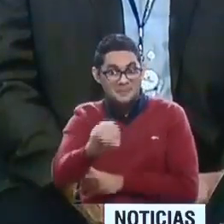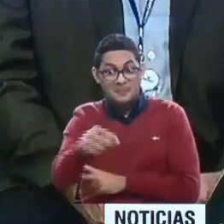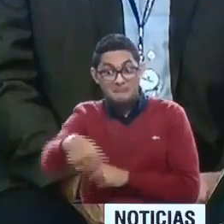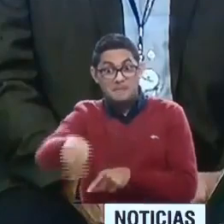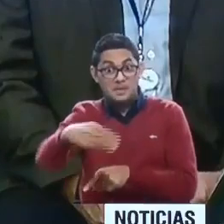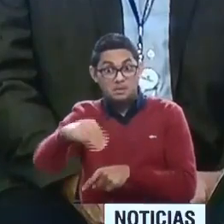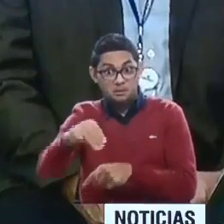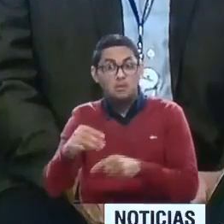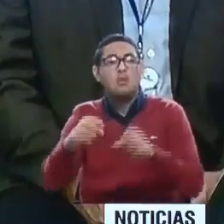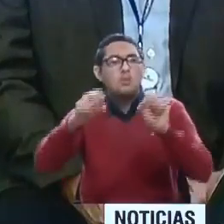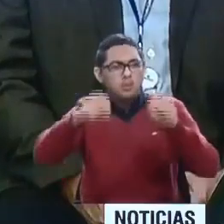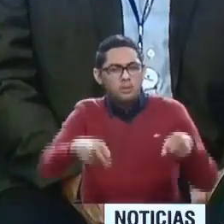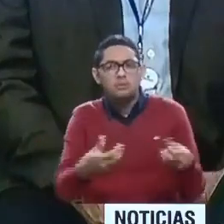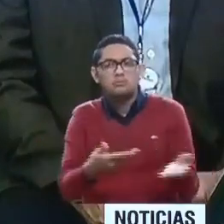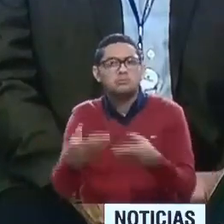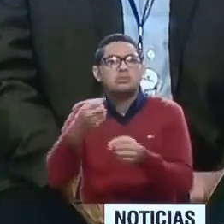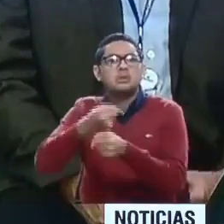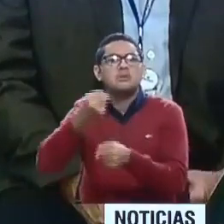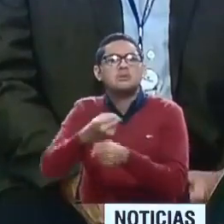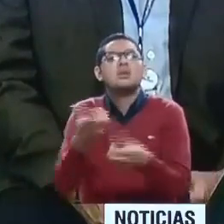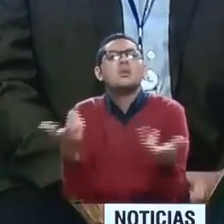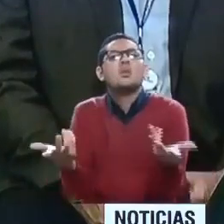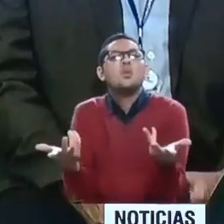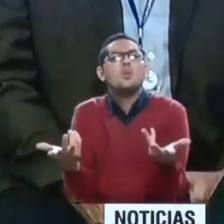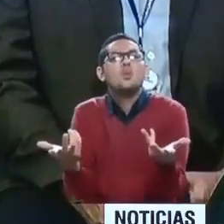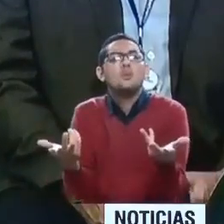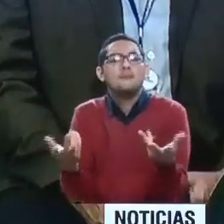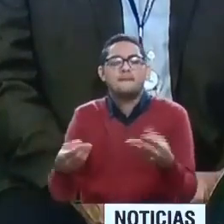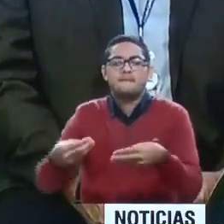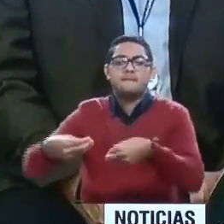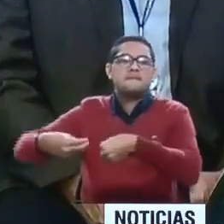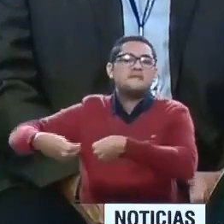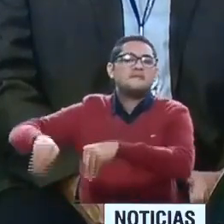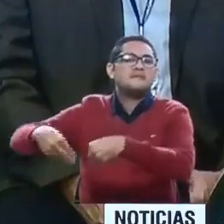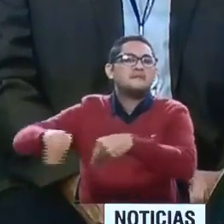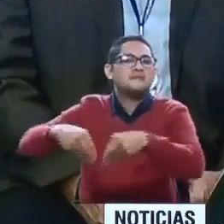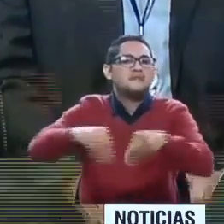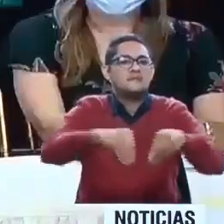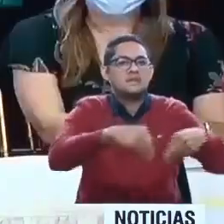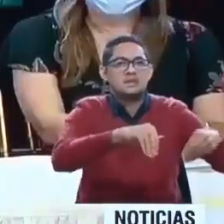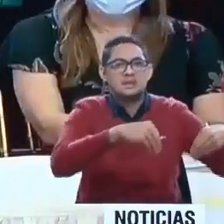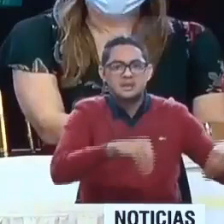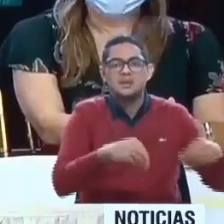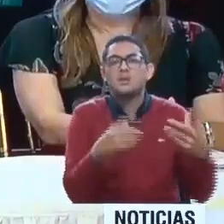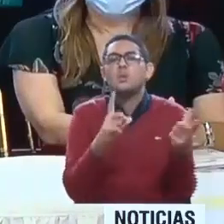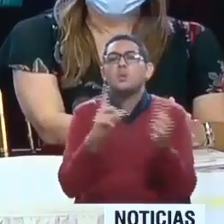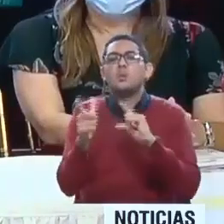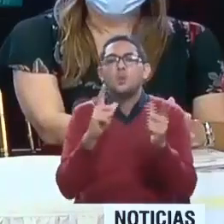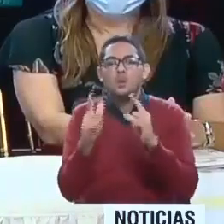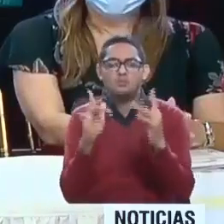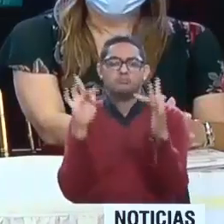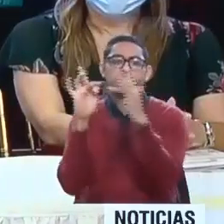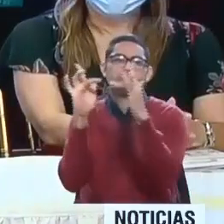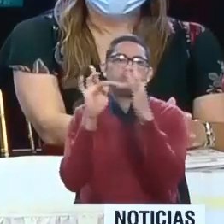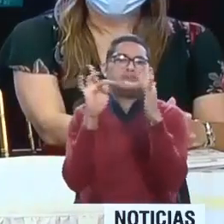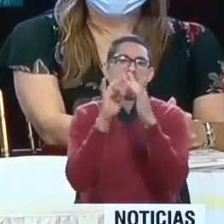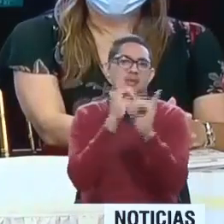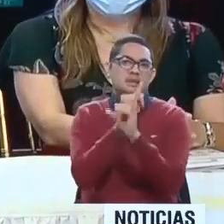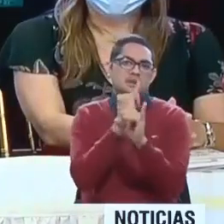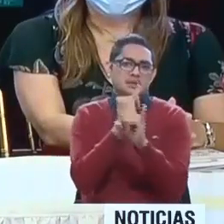está conformado por las ventas al pormenor en su modalidad de ventas en línea, comercio electrónico.